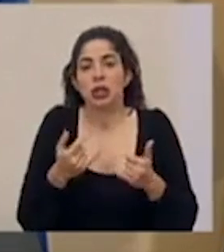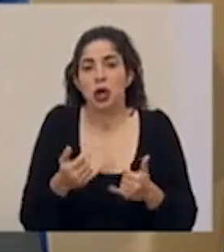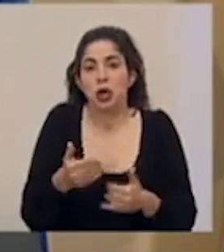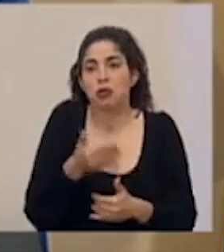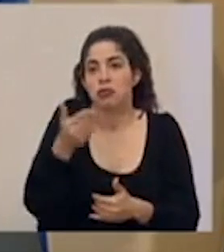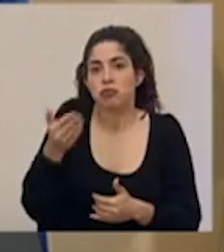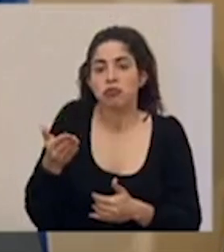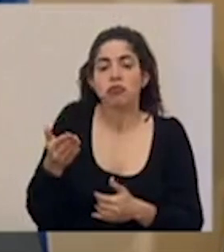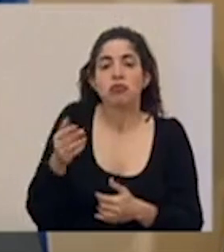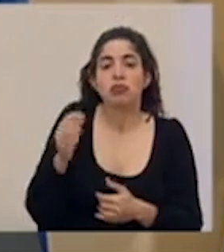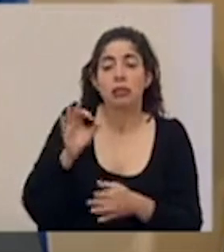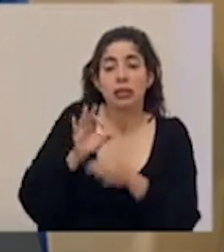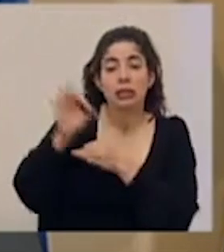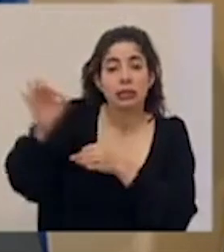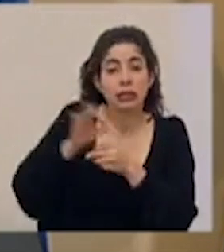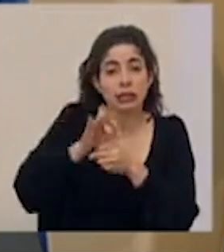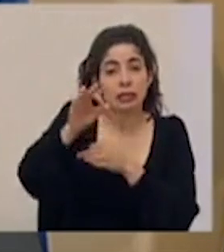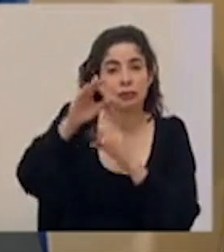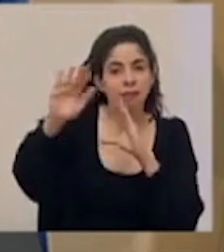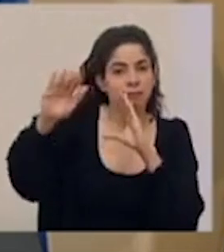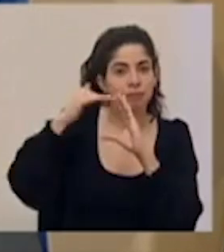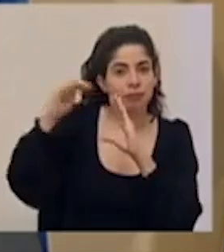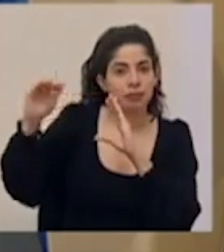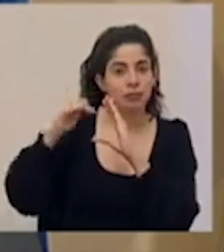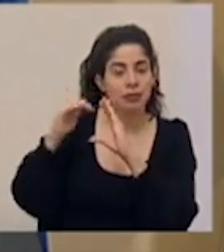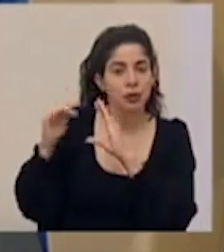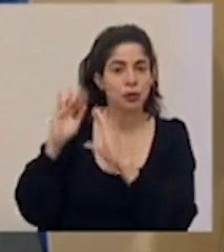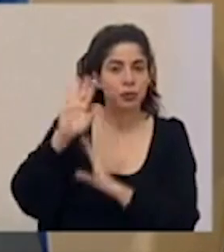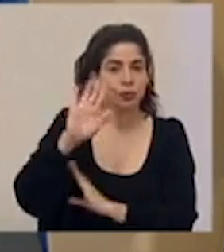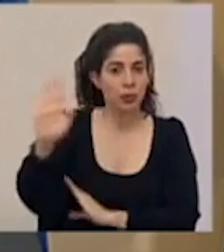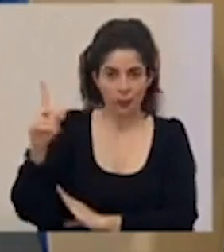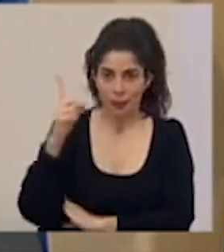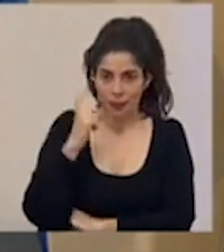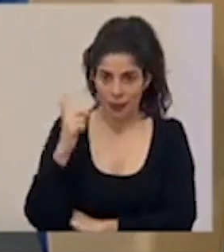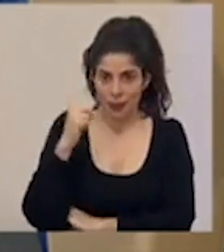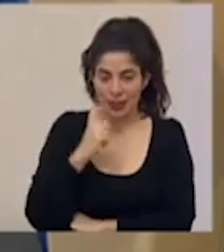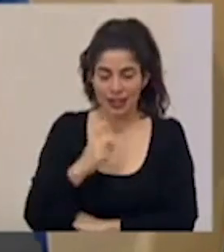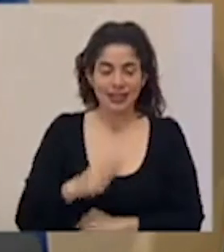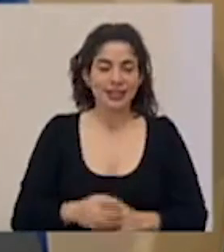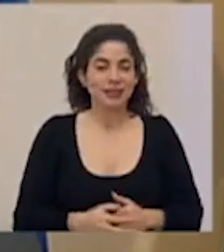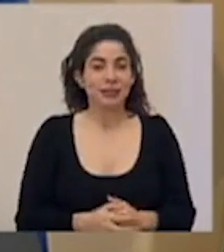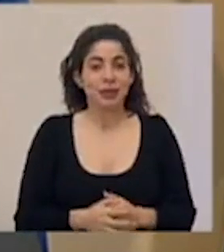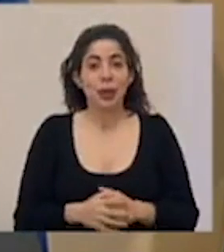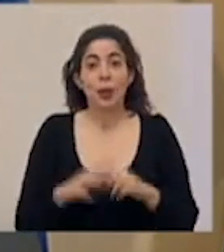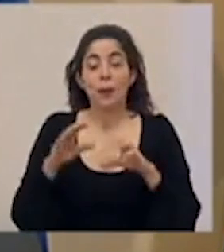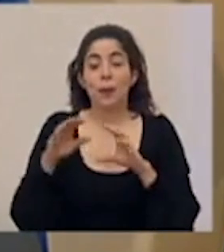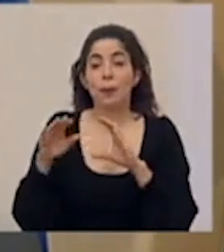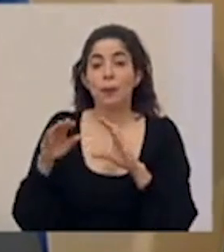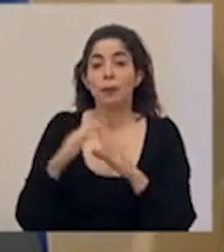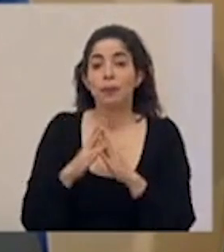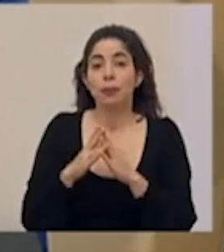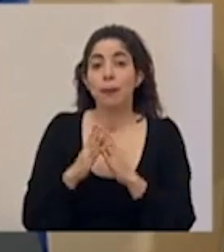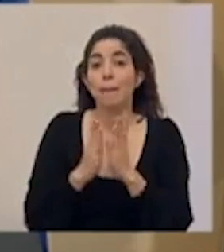lugar a los medios regionales vía remota que nos hacen llegar sus consultas. El Mundo